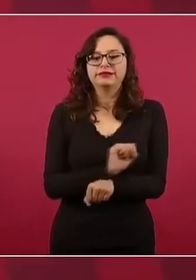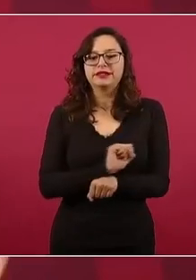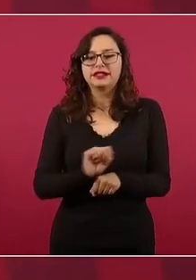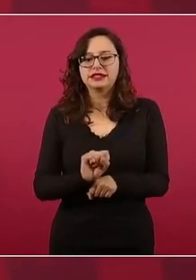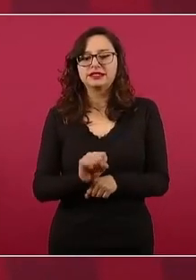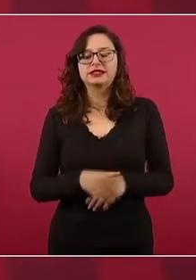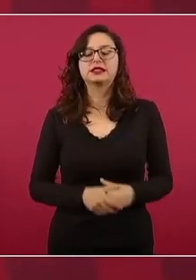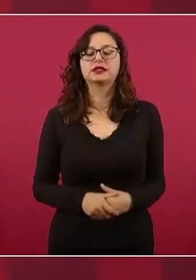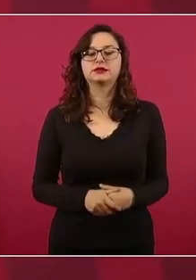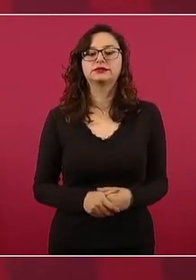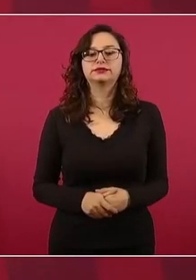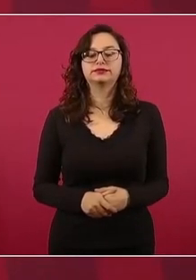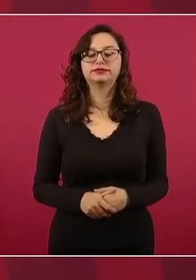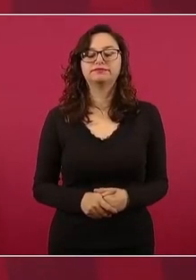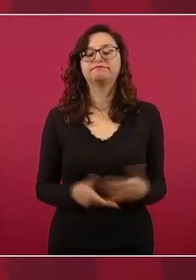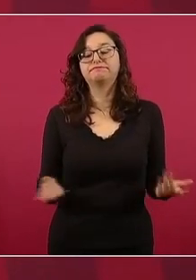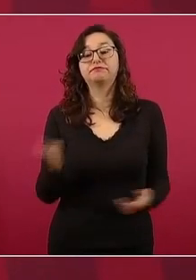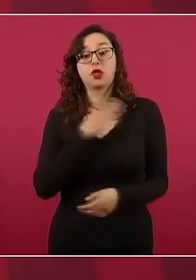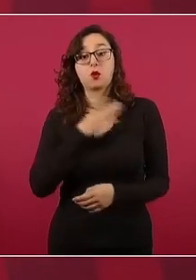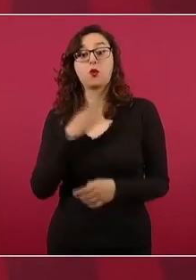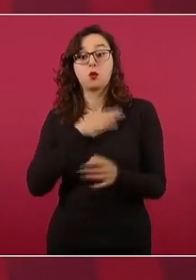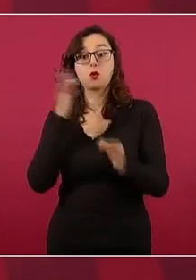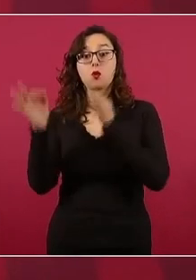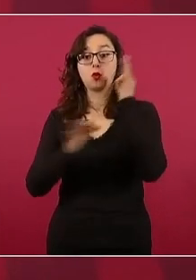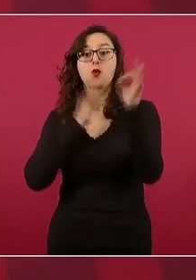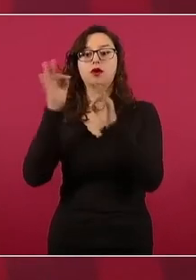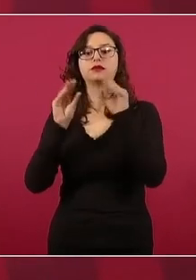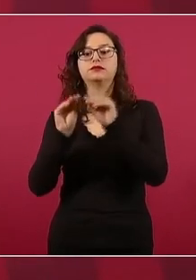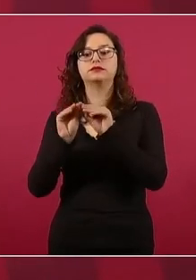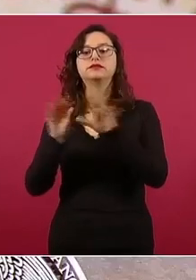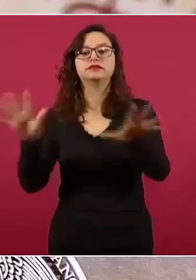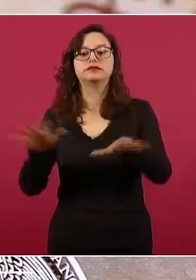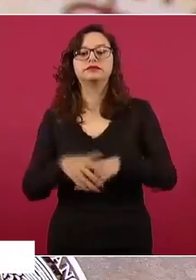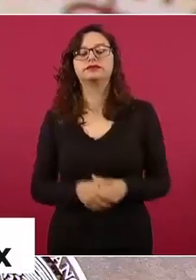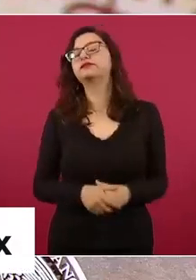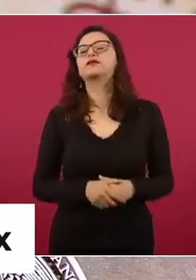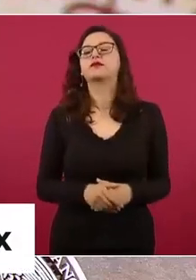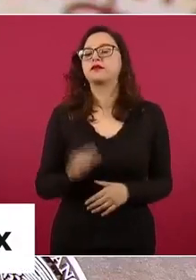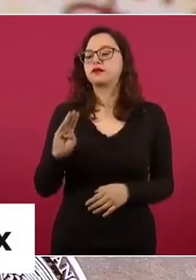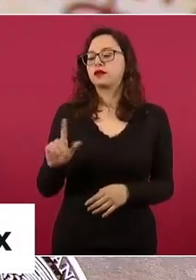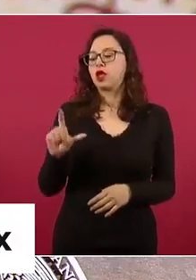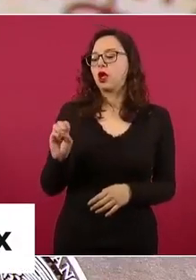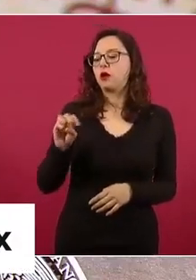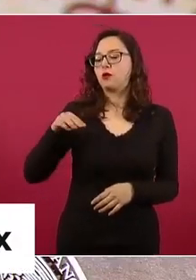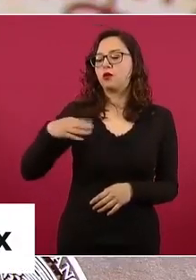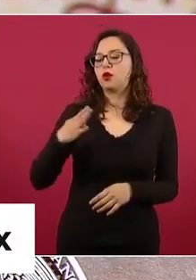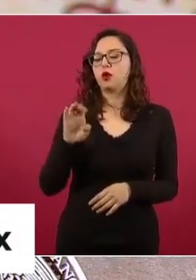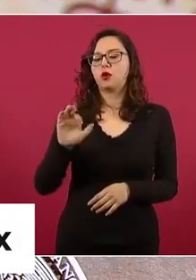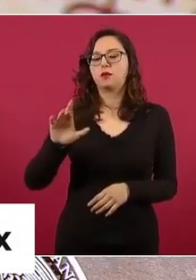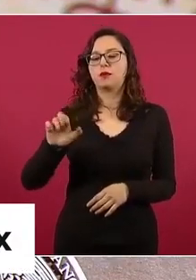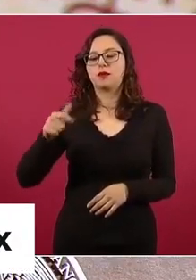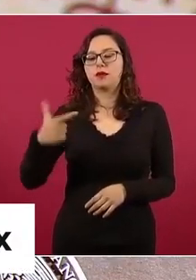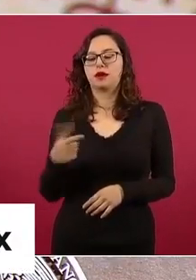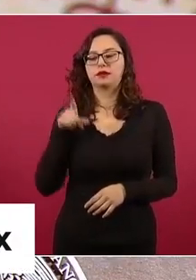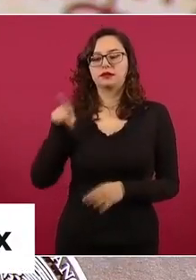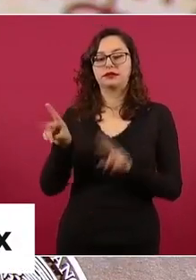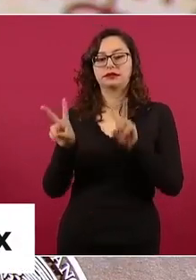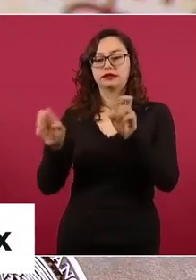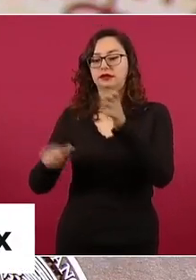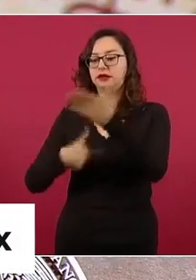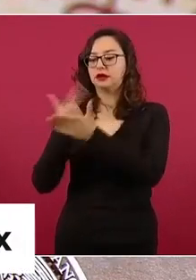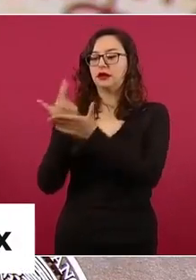casi no se divulgan mucho. La agencia Bloomberg, dedicada a asuntos financieros, publicó un reportaje